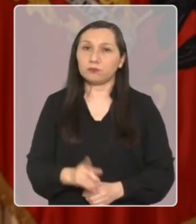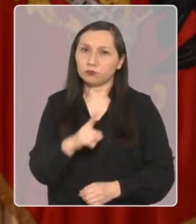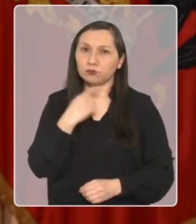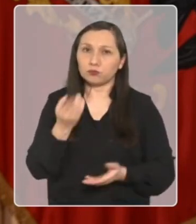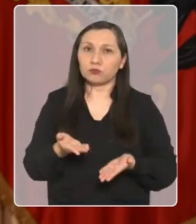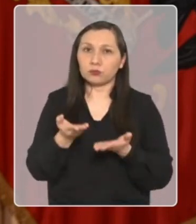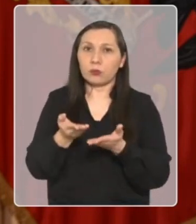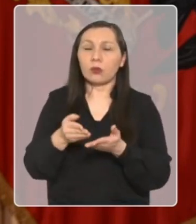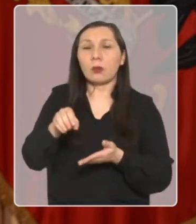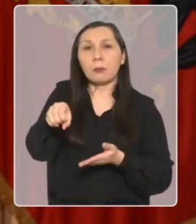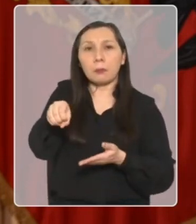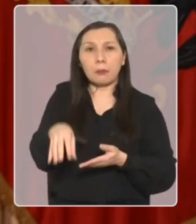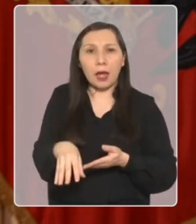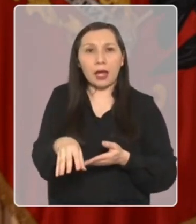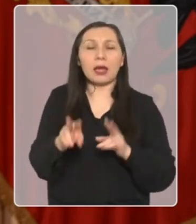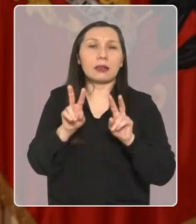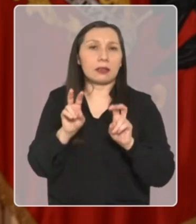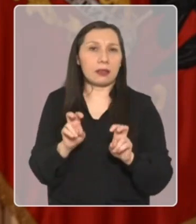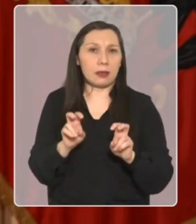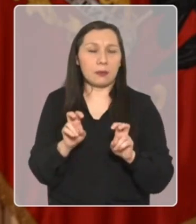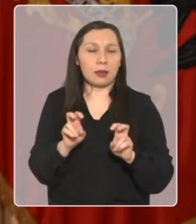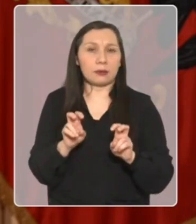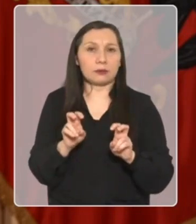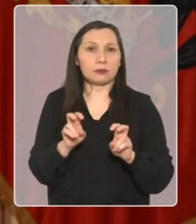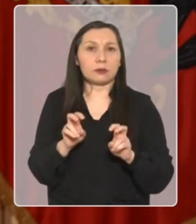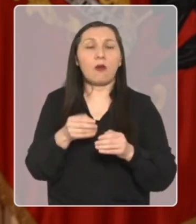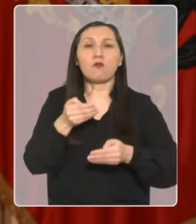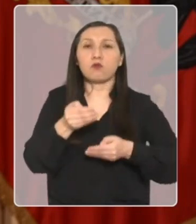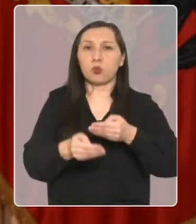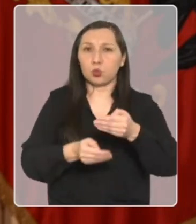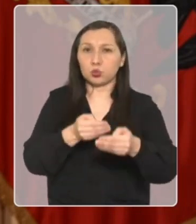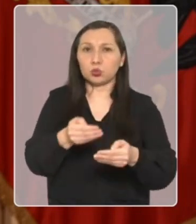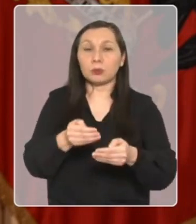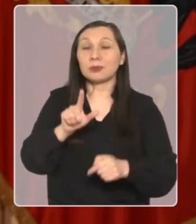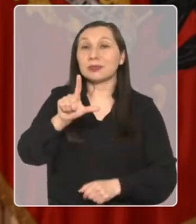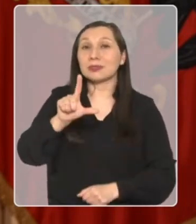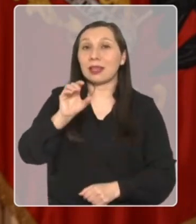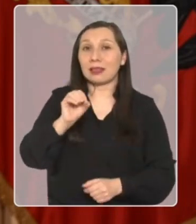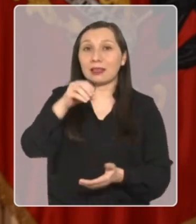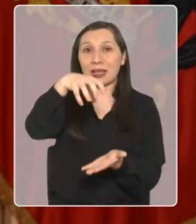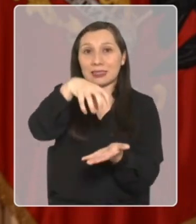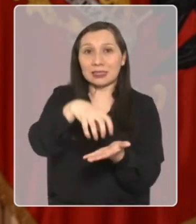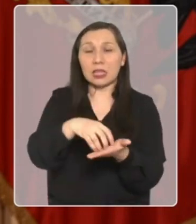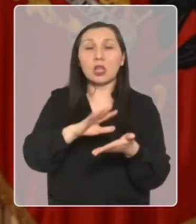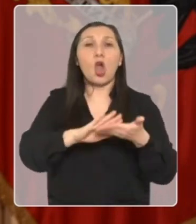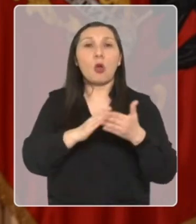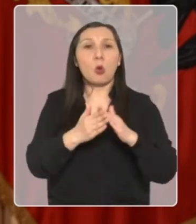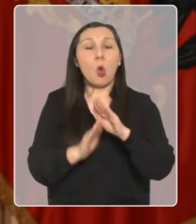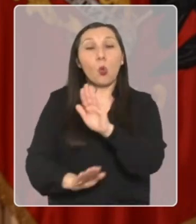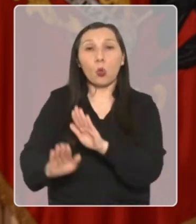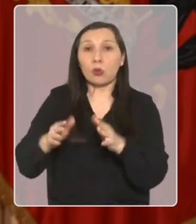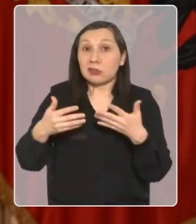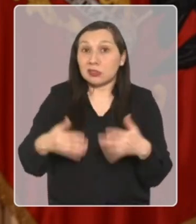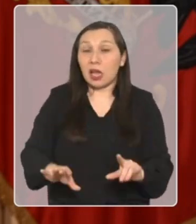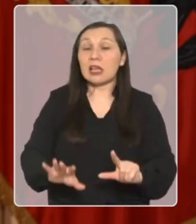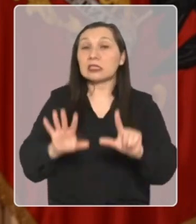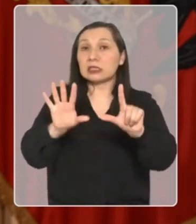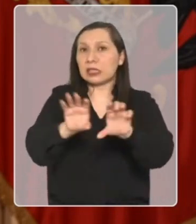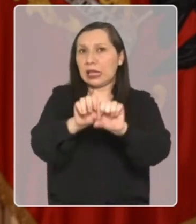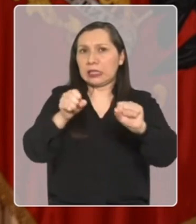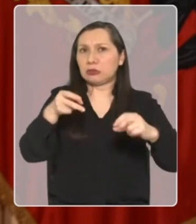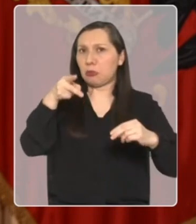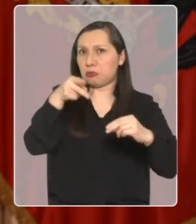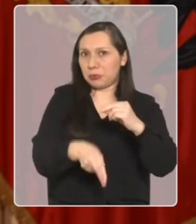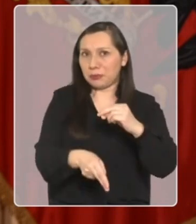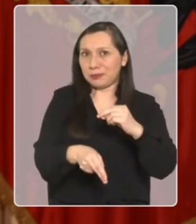También estamos disponiendo de financiamiento para el funcionamiento de 70 centros comunitarios de cuidados, de los cuales ya